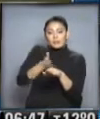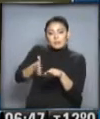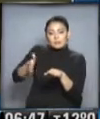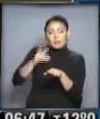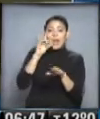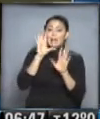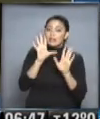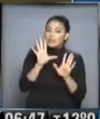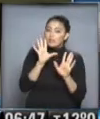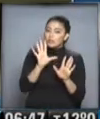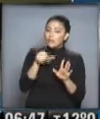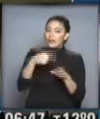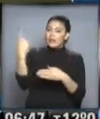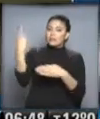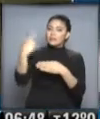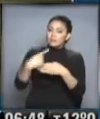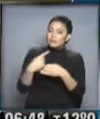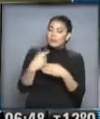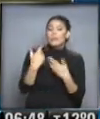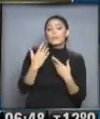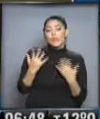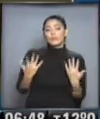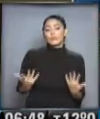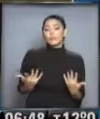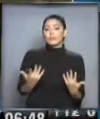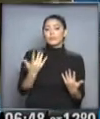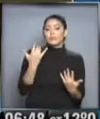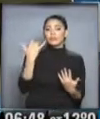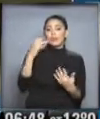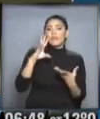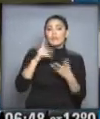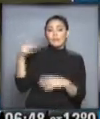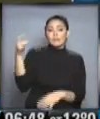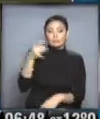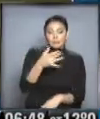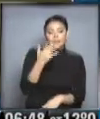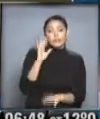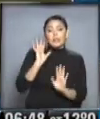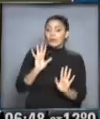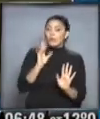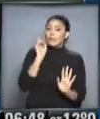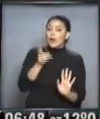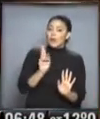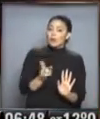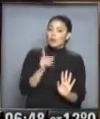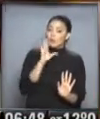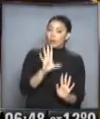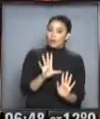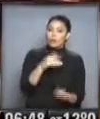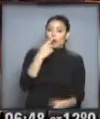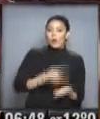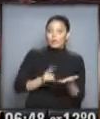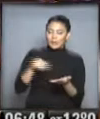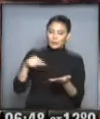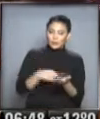Mucha atención porque es un paso a nivel y suelen, por supuesto, cruzar formaciones. Así que sabemos que es bastante peligroso. De regreso en la